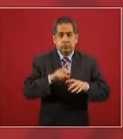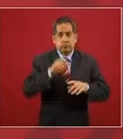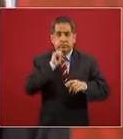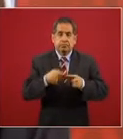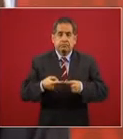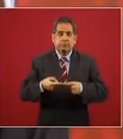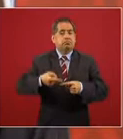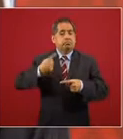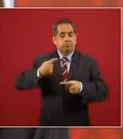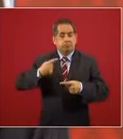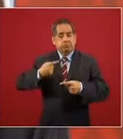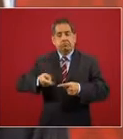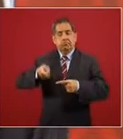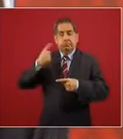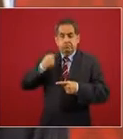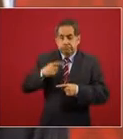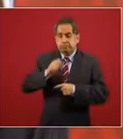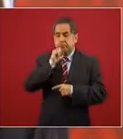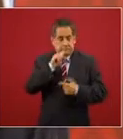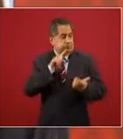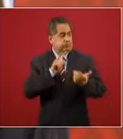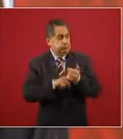anterior